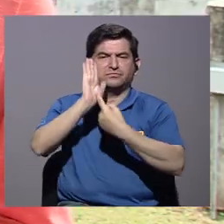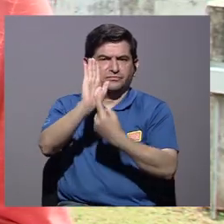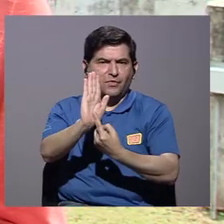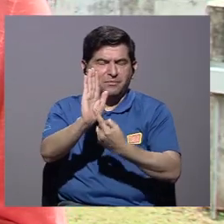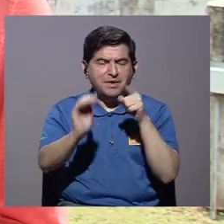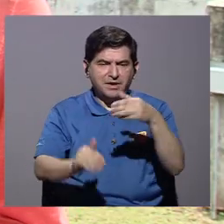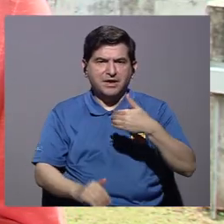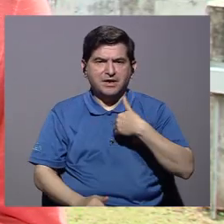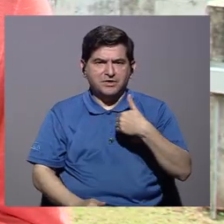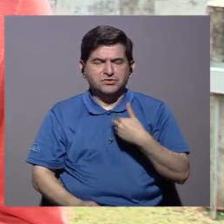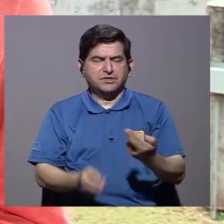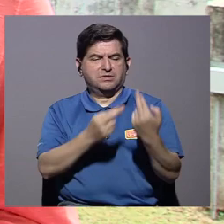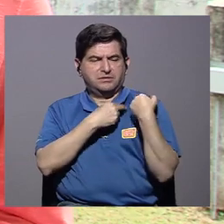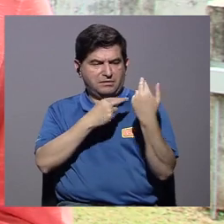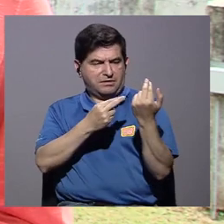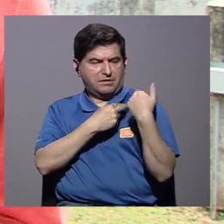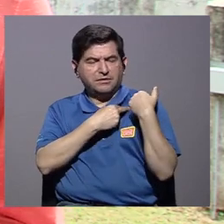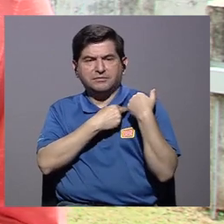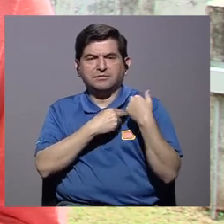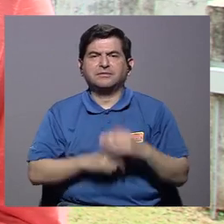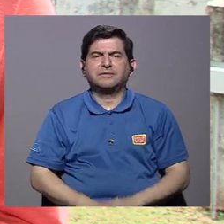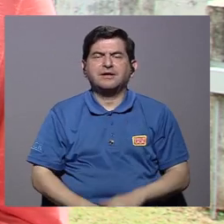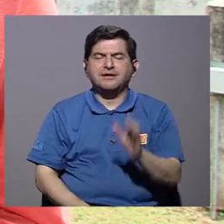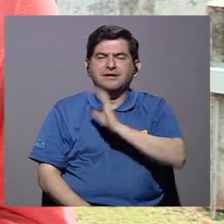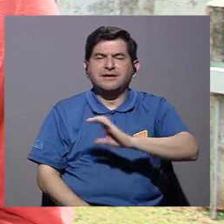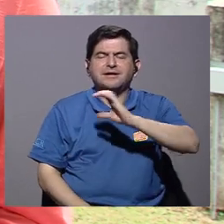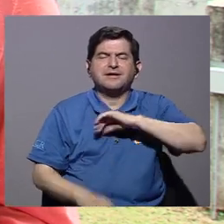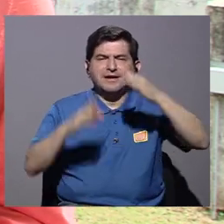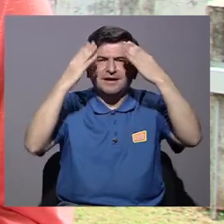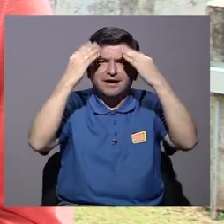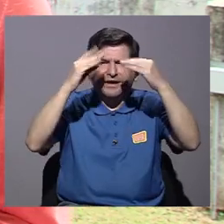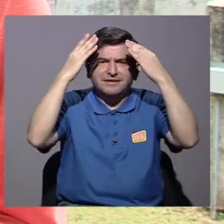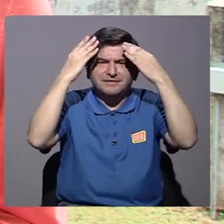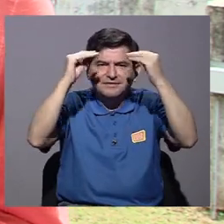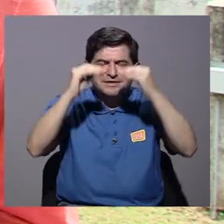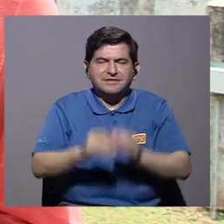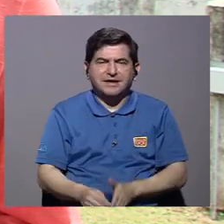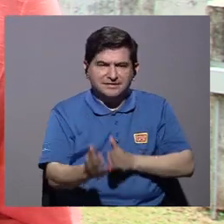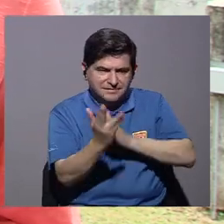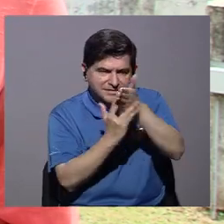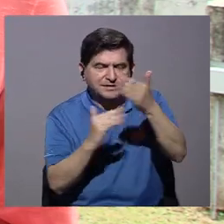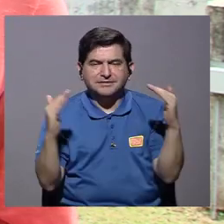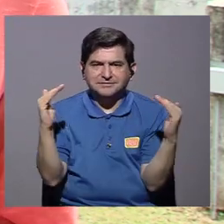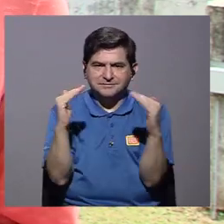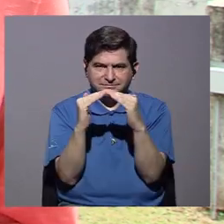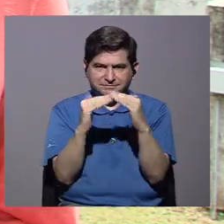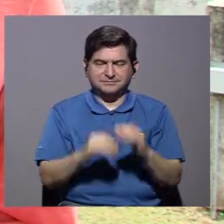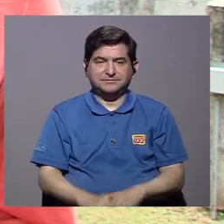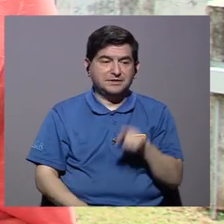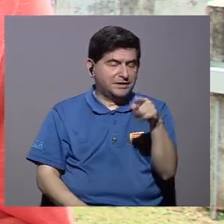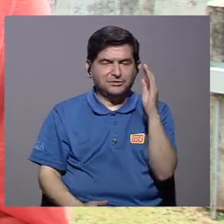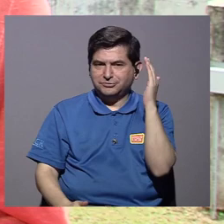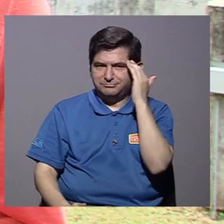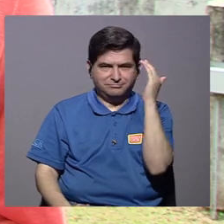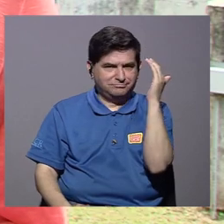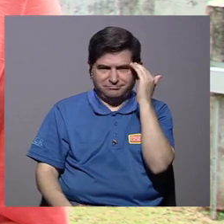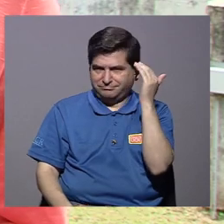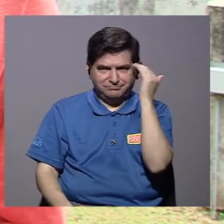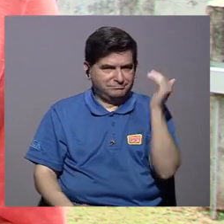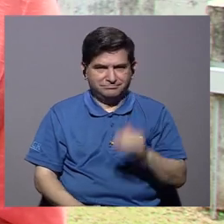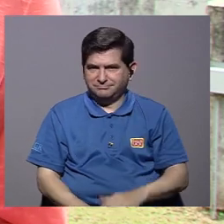que la mayoría de información está entrando por los medios de comunicación, ellos tienen mucha responsabilidad sobre la calidad de la información que está